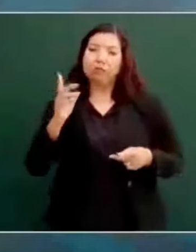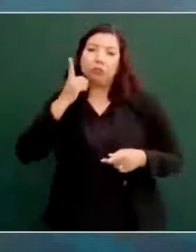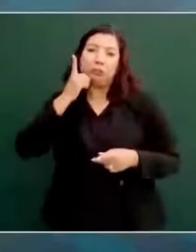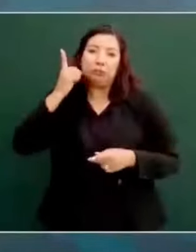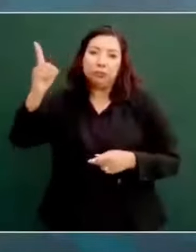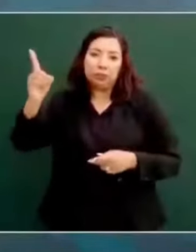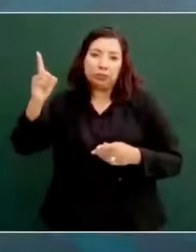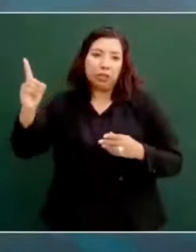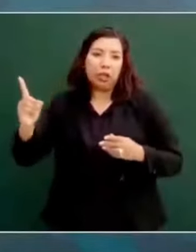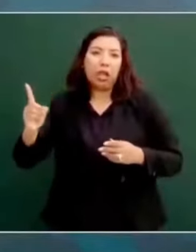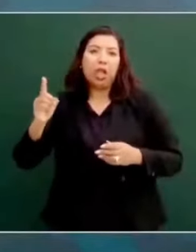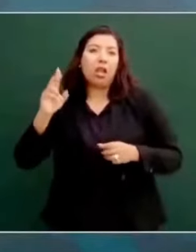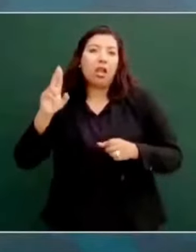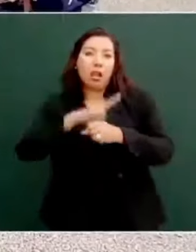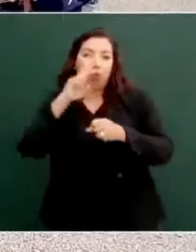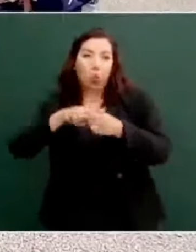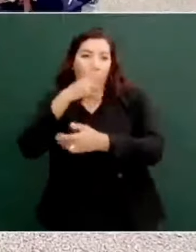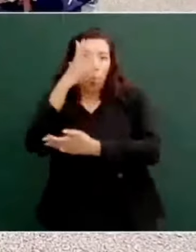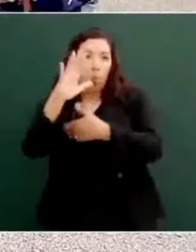¿Cuándo?